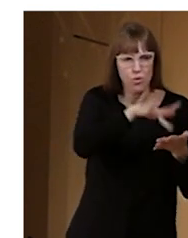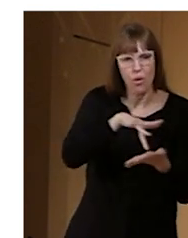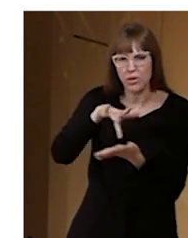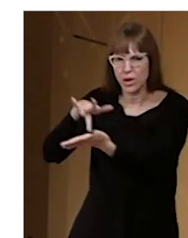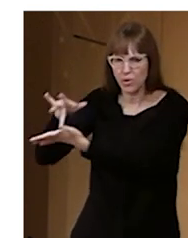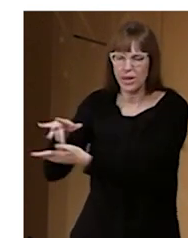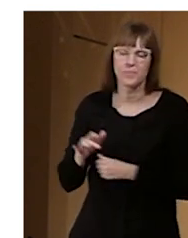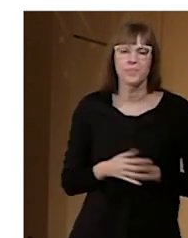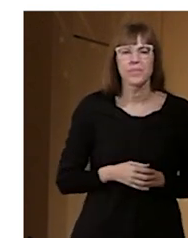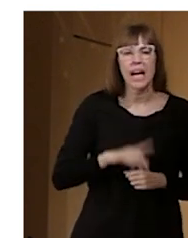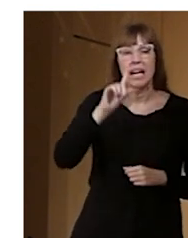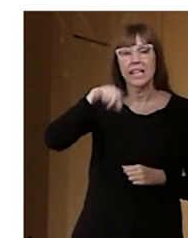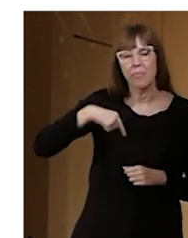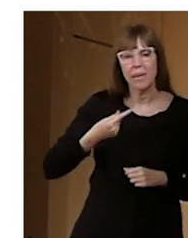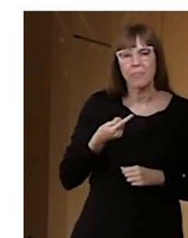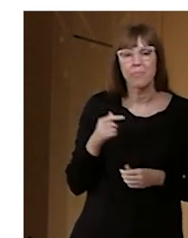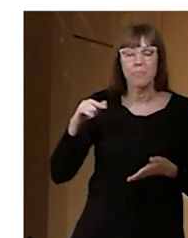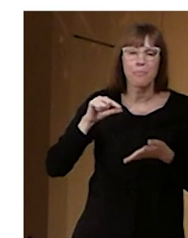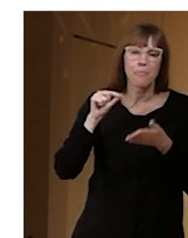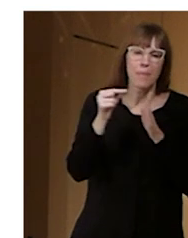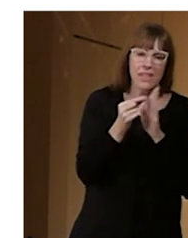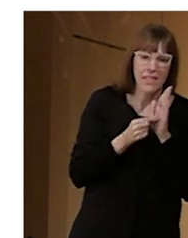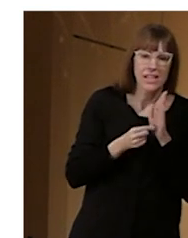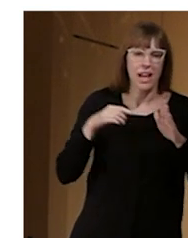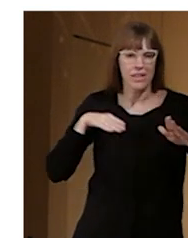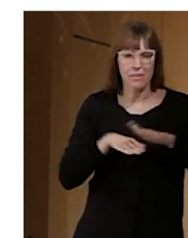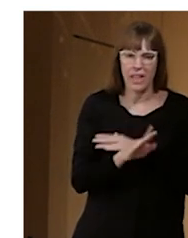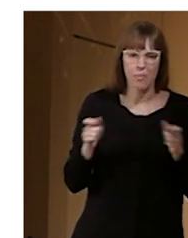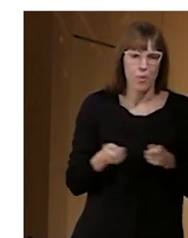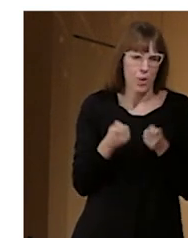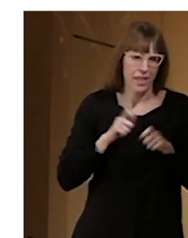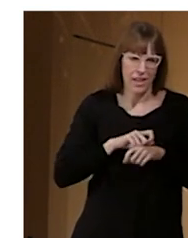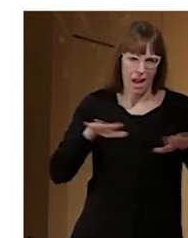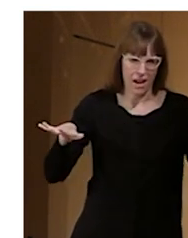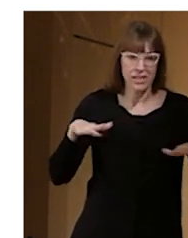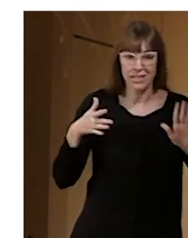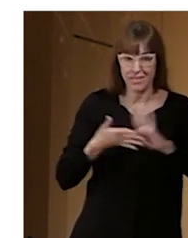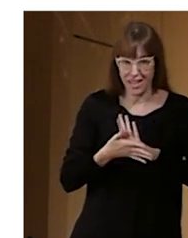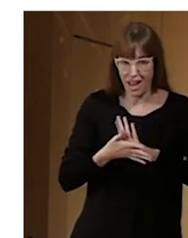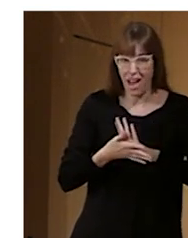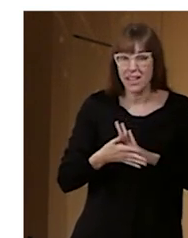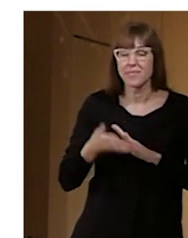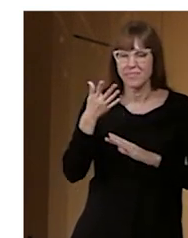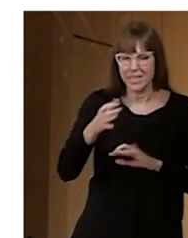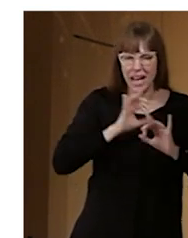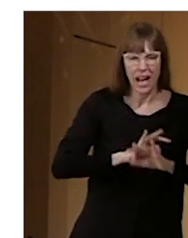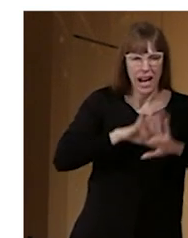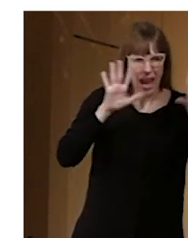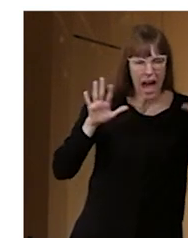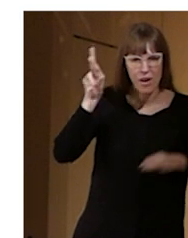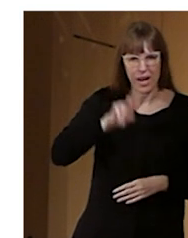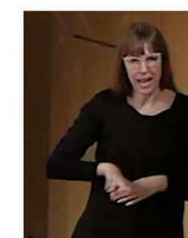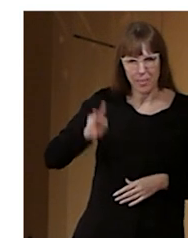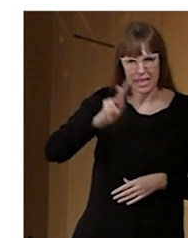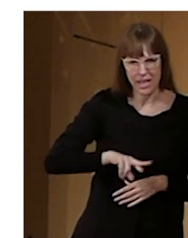Publicitar las medidas de accesibilidad. Esta es otra. sea, tiene que estar muy claro y repetido todas las medidas de accesibilidad, ya sean las medidas